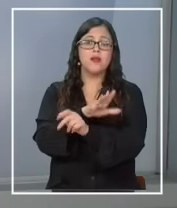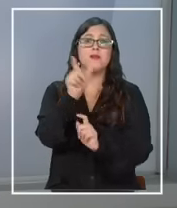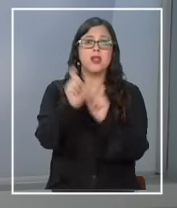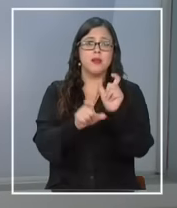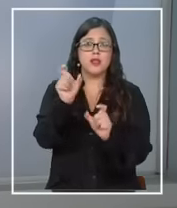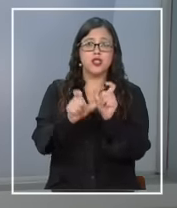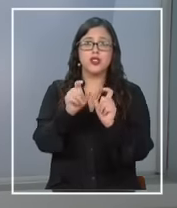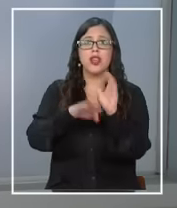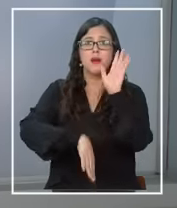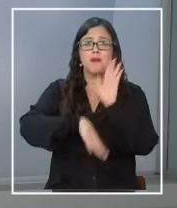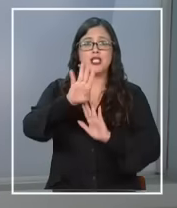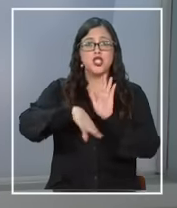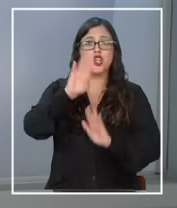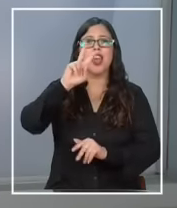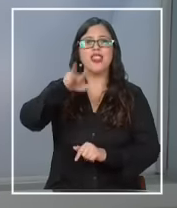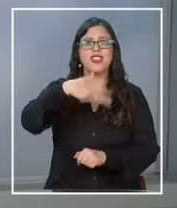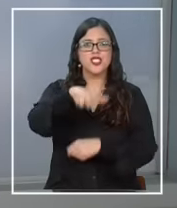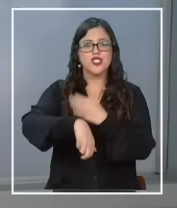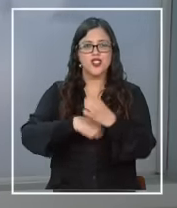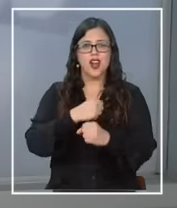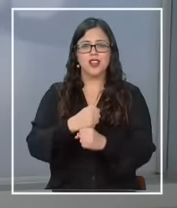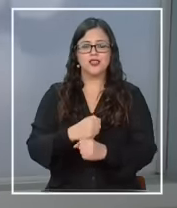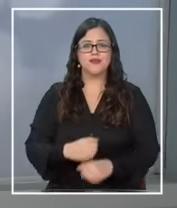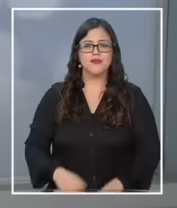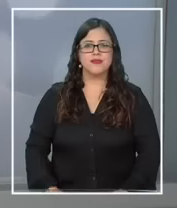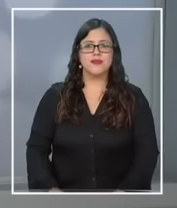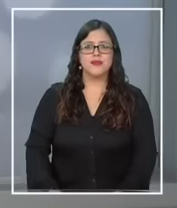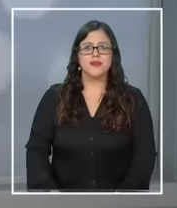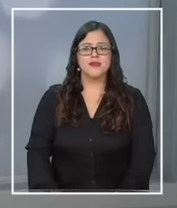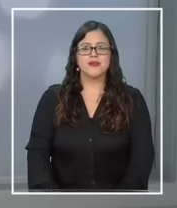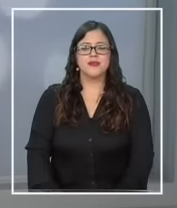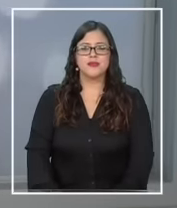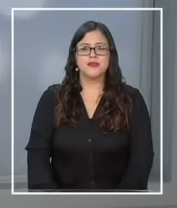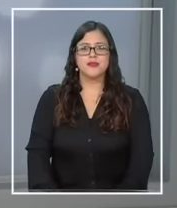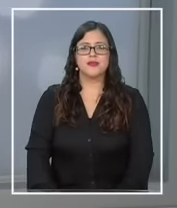programas para mayores de 18 años